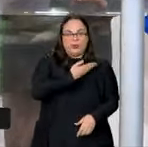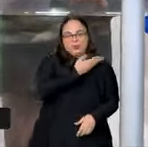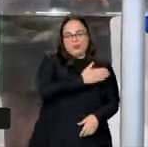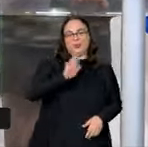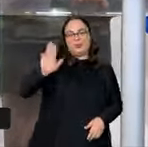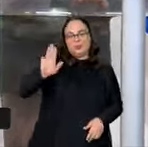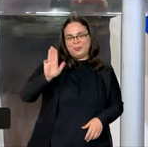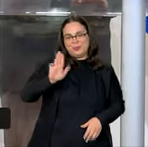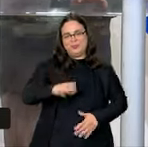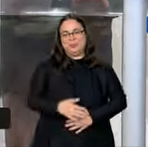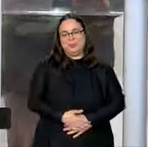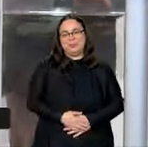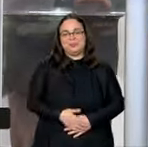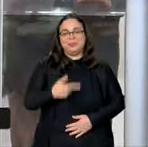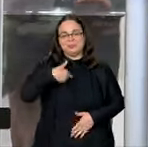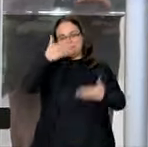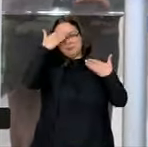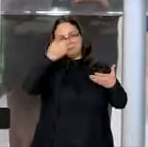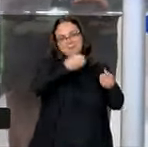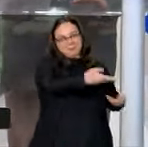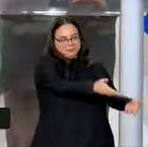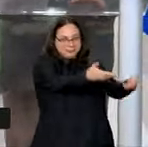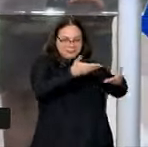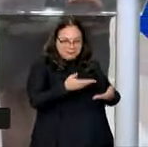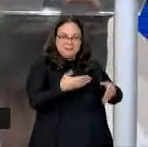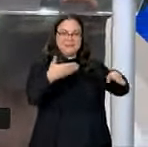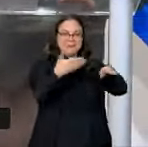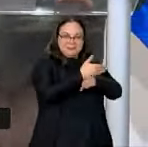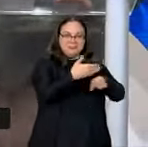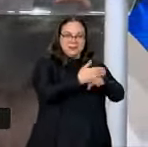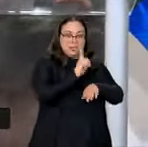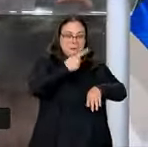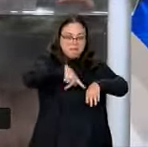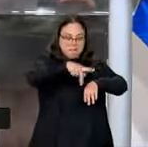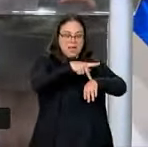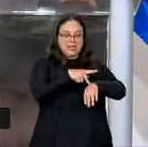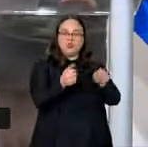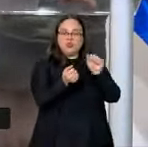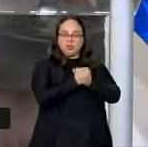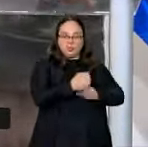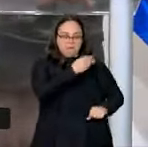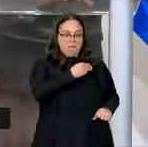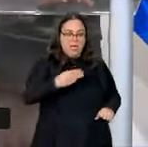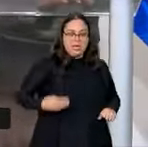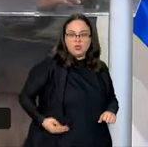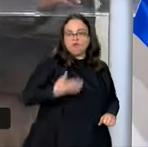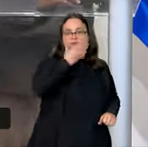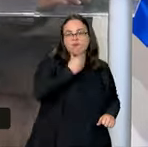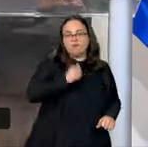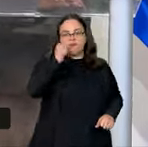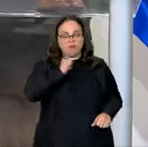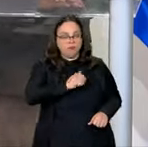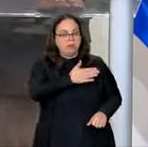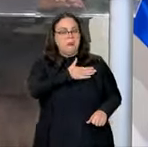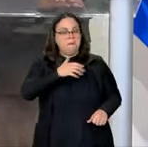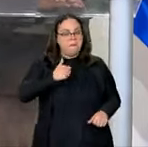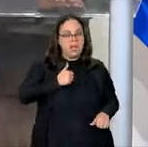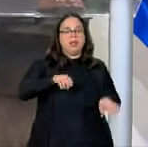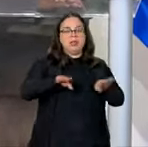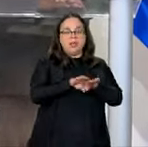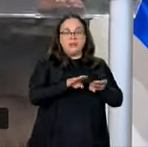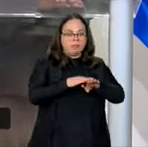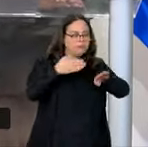Muchas gracias por visitarnos y visitarnos nuestro país con sus ministros, ministras, con su señora esposa.